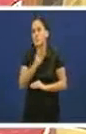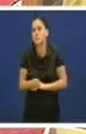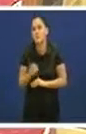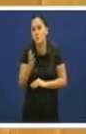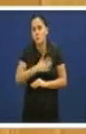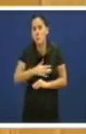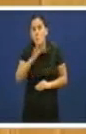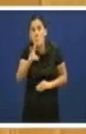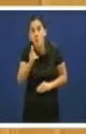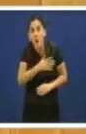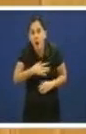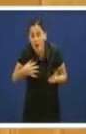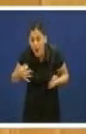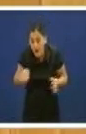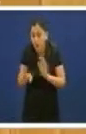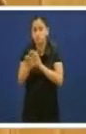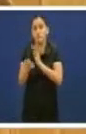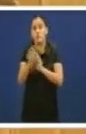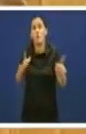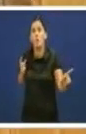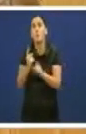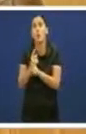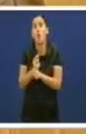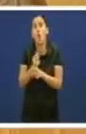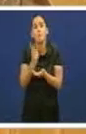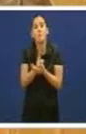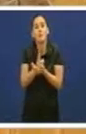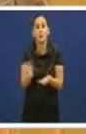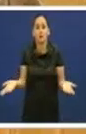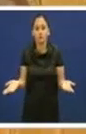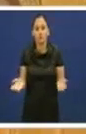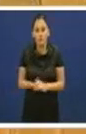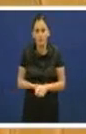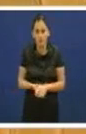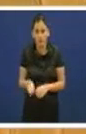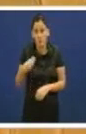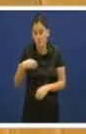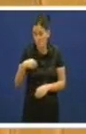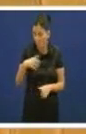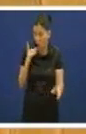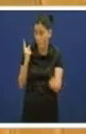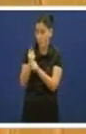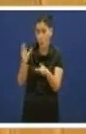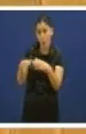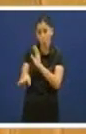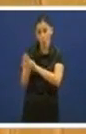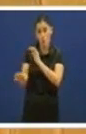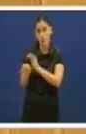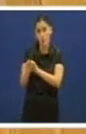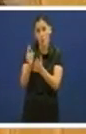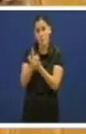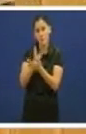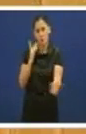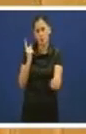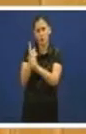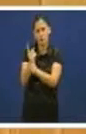este país. Siguen facendo oposición do bigoberno, do bipartito. Esa é a oposición, esa política que vostedes están